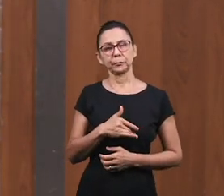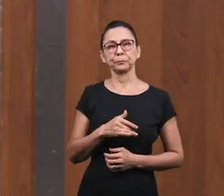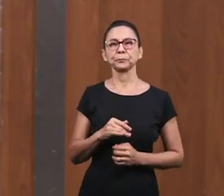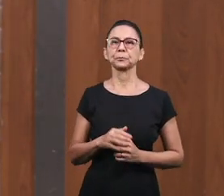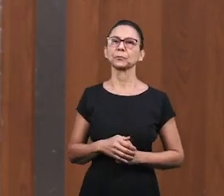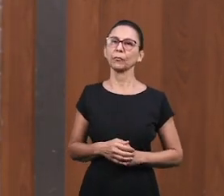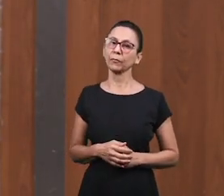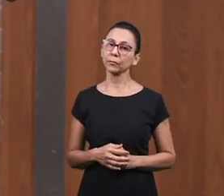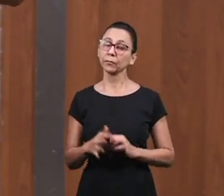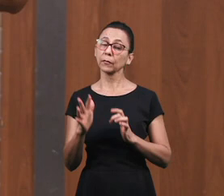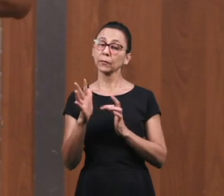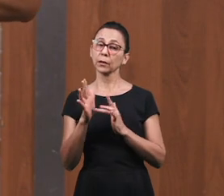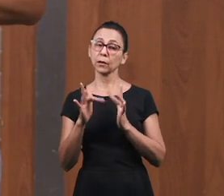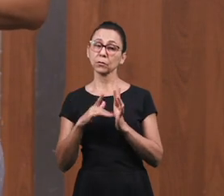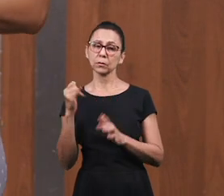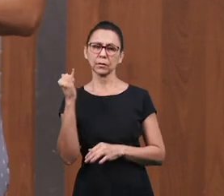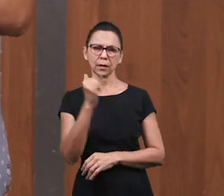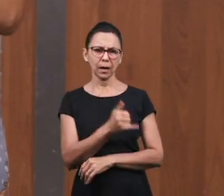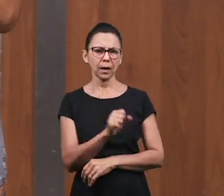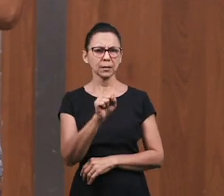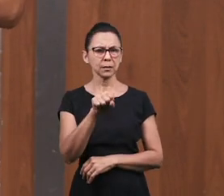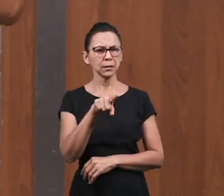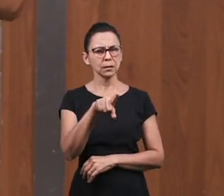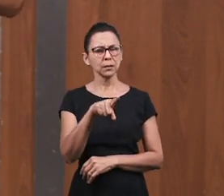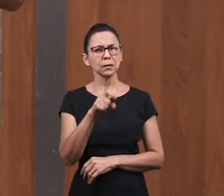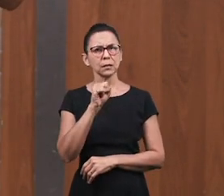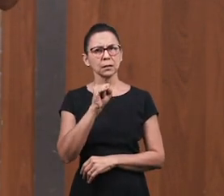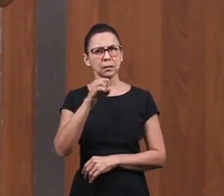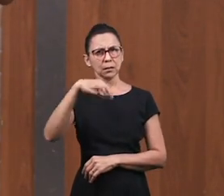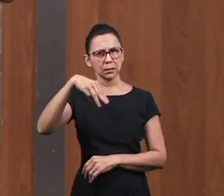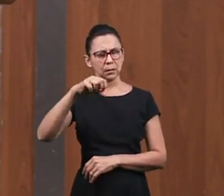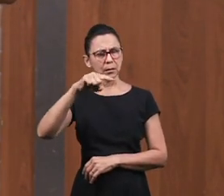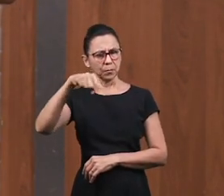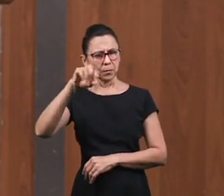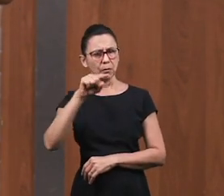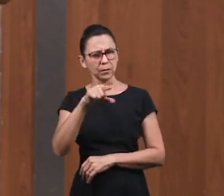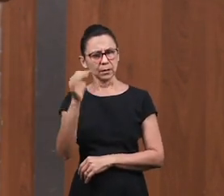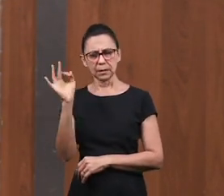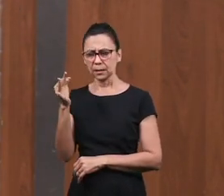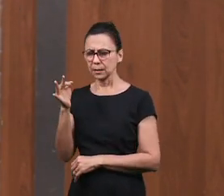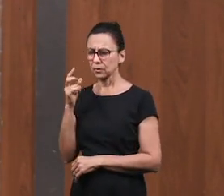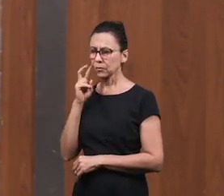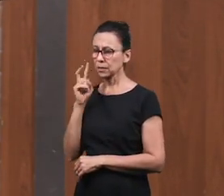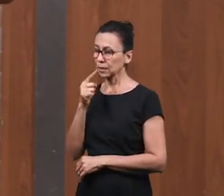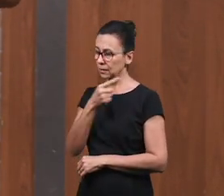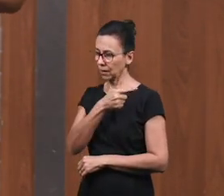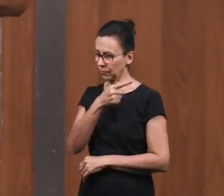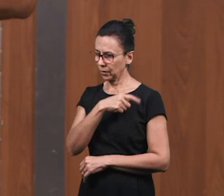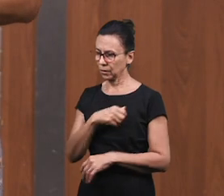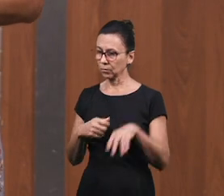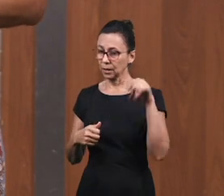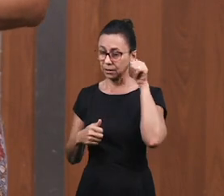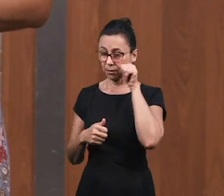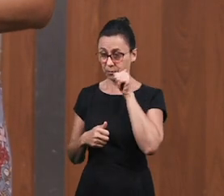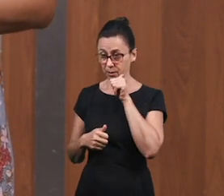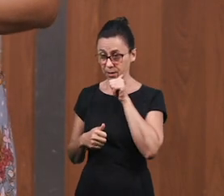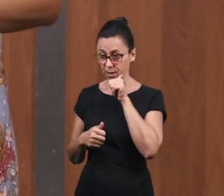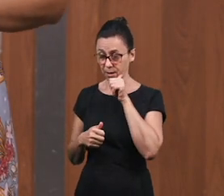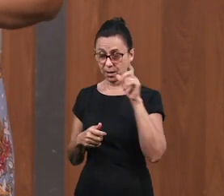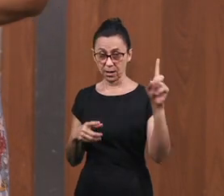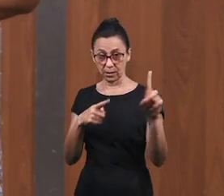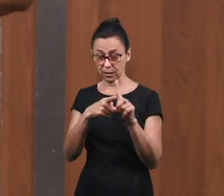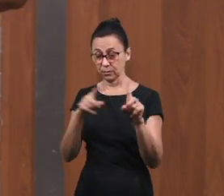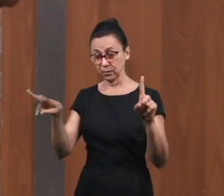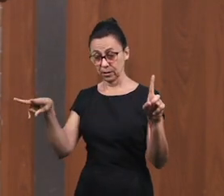Después de aquella historia Tú estás viendo Esta mujer Desde que yo llegué aquí